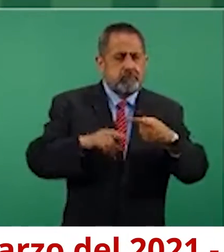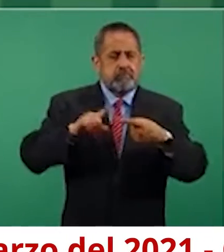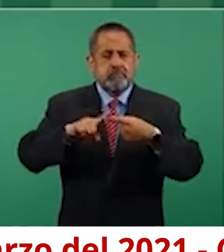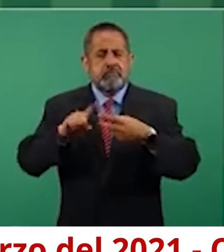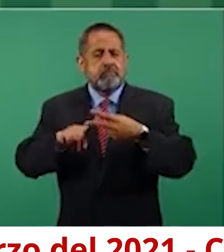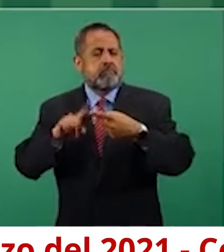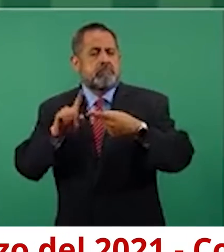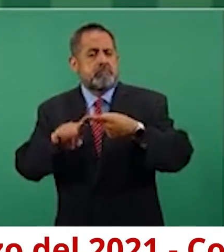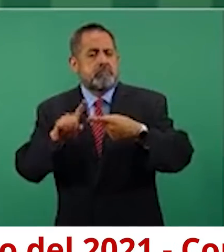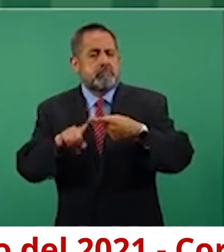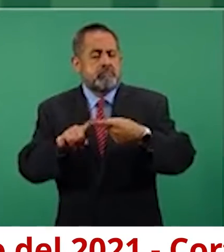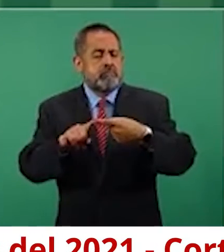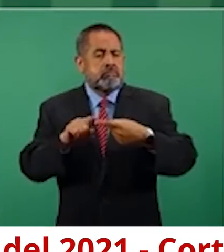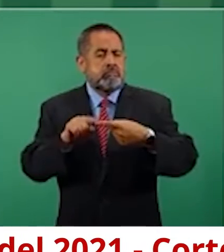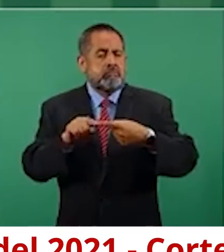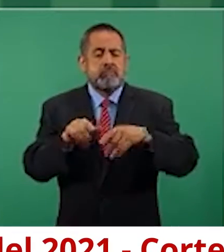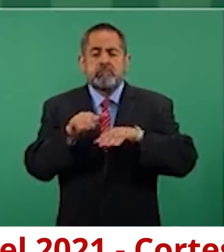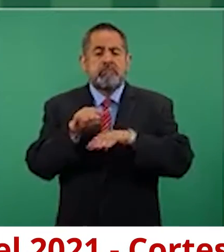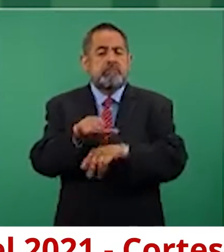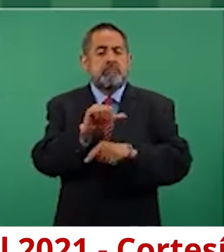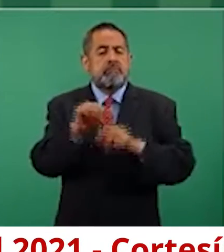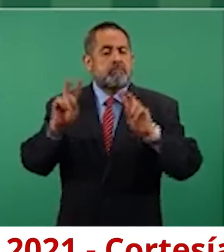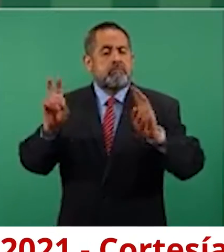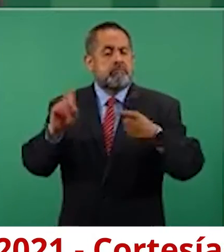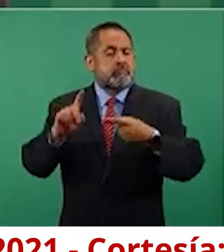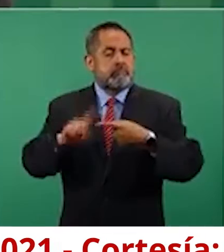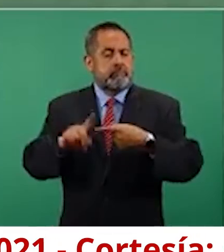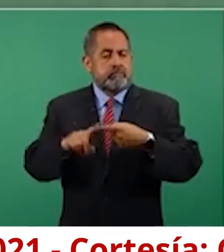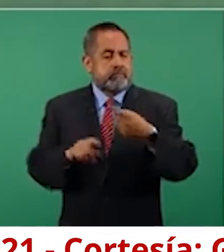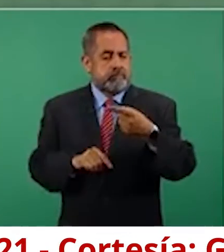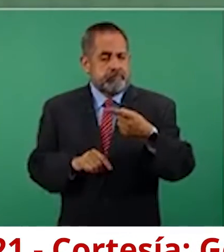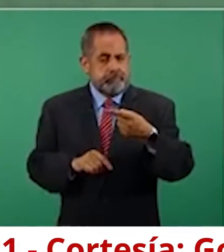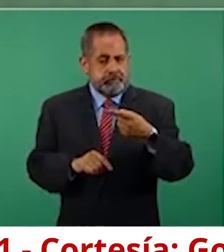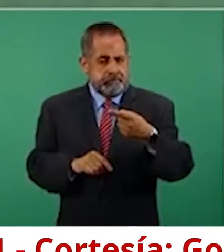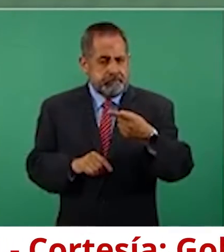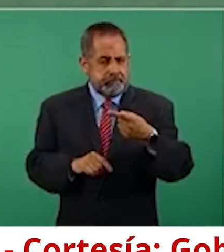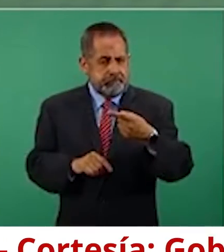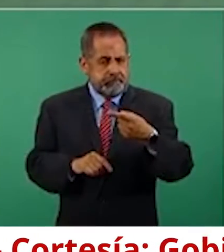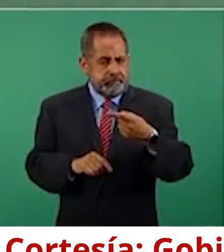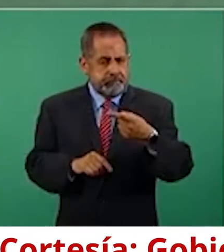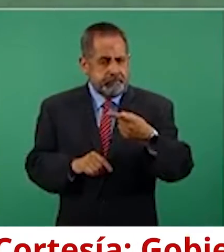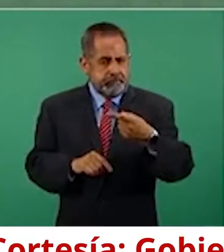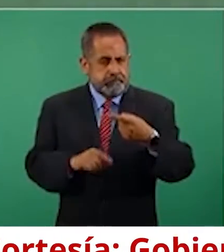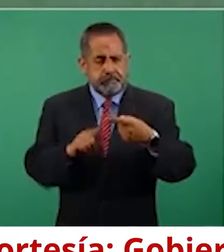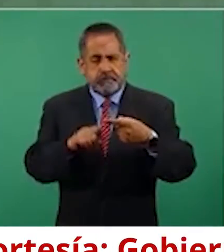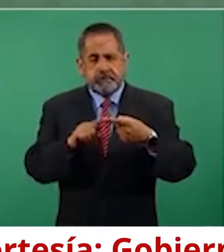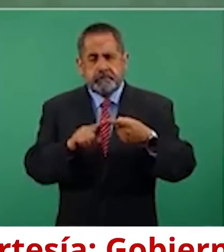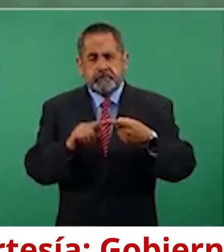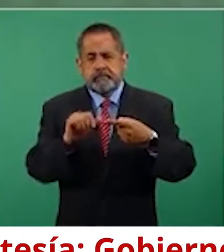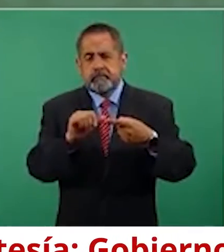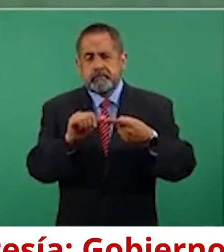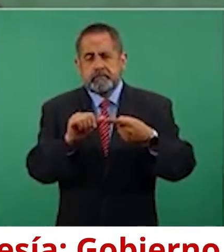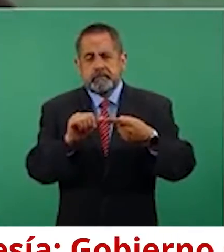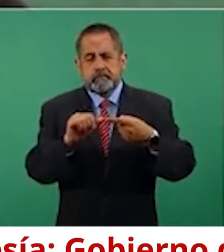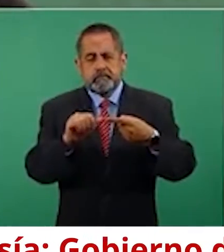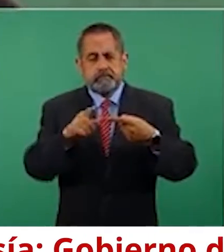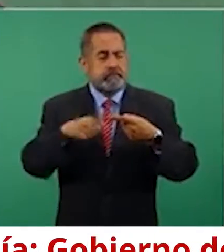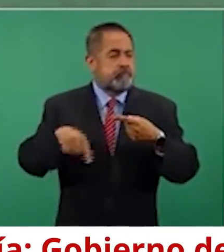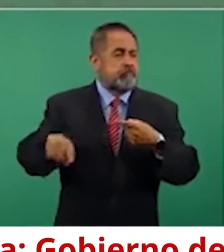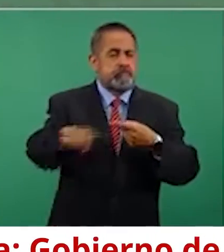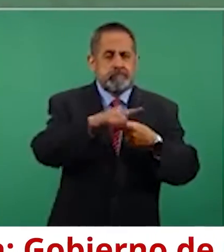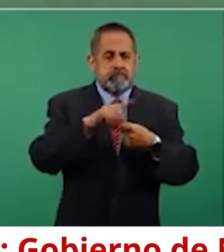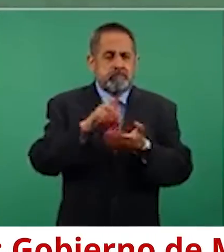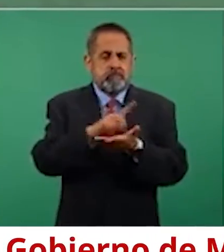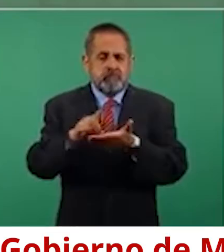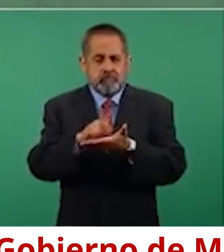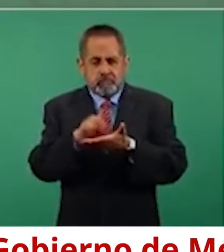que tiene que ver con orientar para reducir el consumo